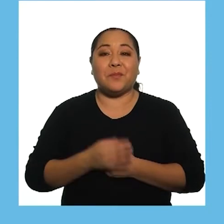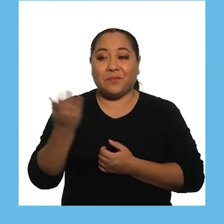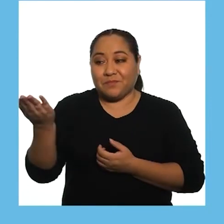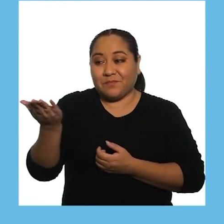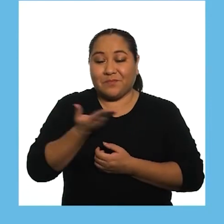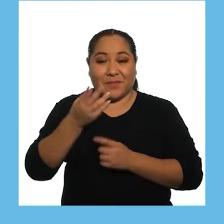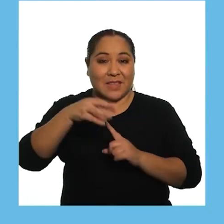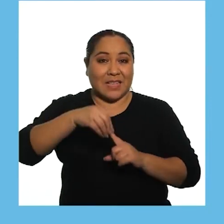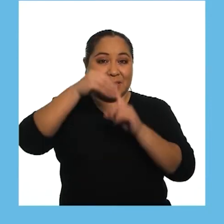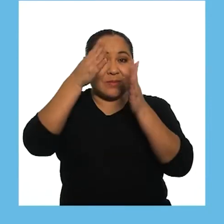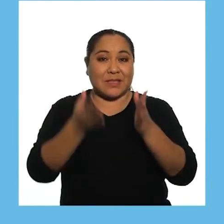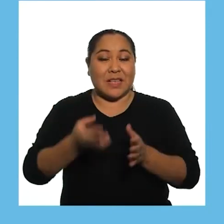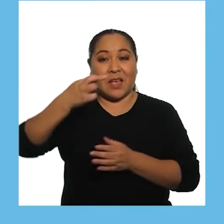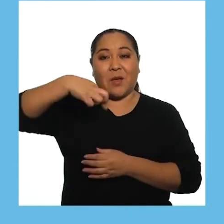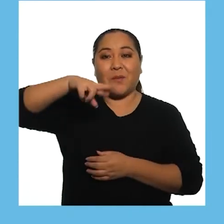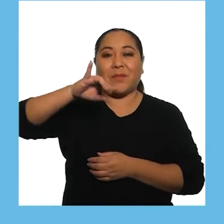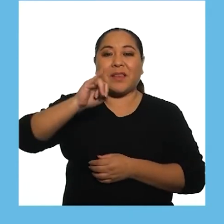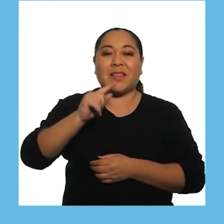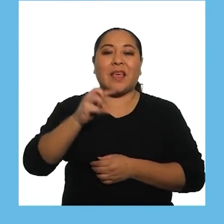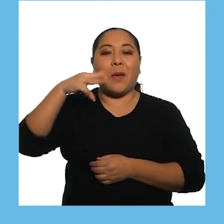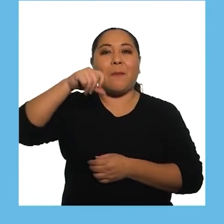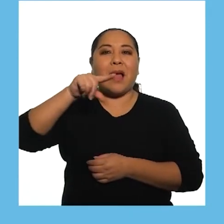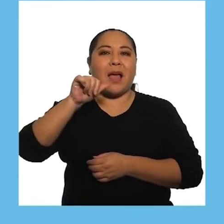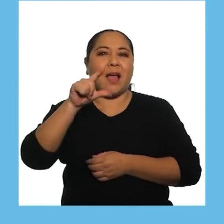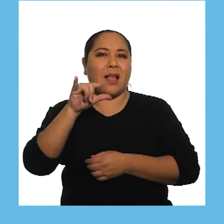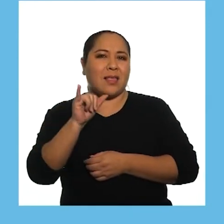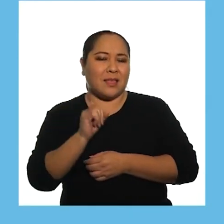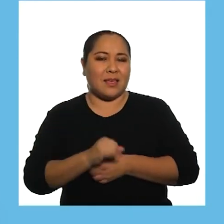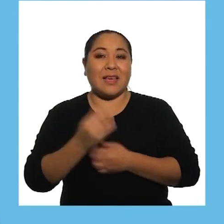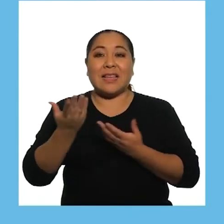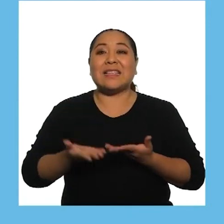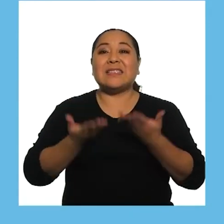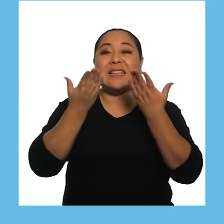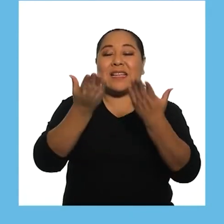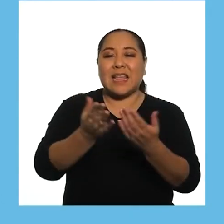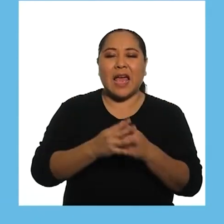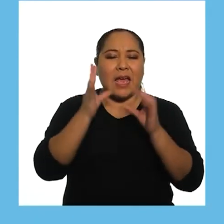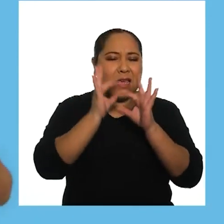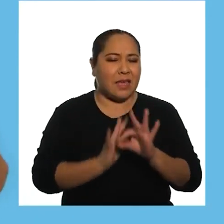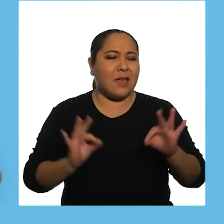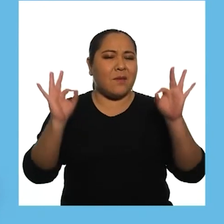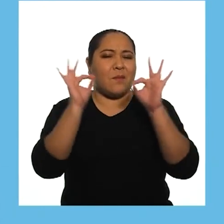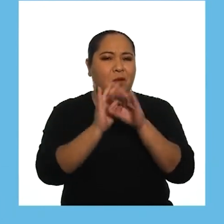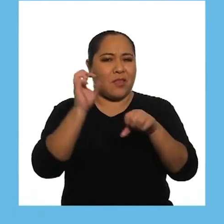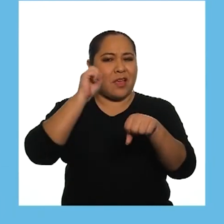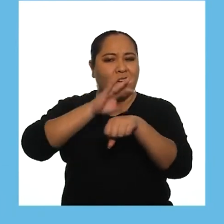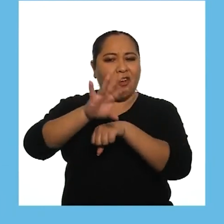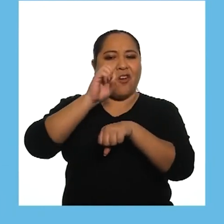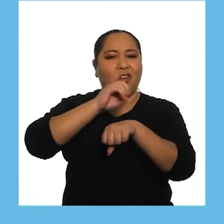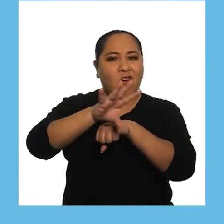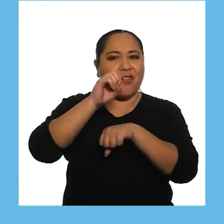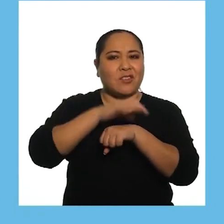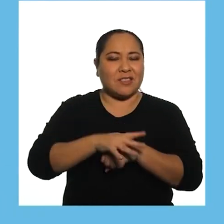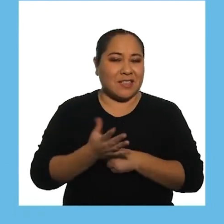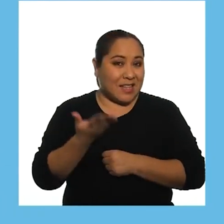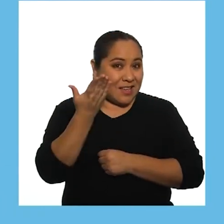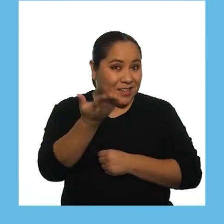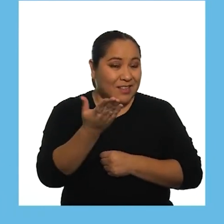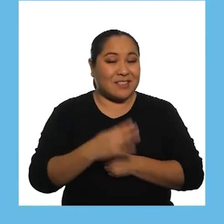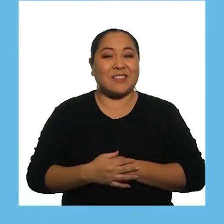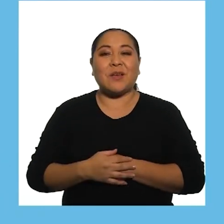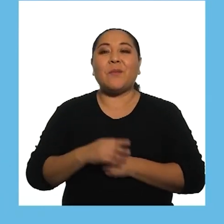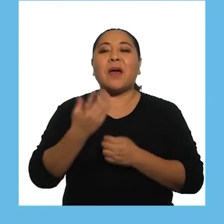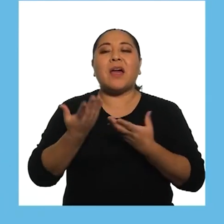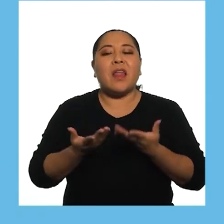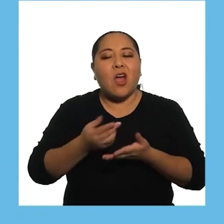De dar pase A nuestra especialista Del Prite Magali Meléndez Quien les brindará Importantes Recomendaciones